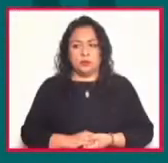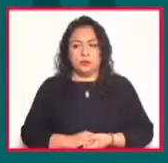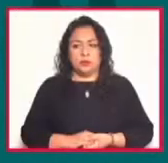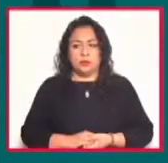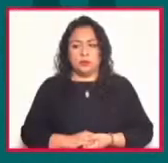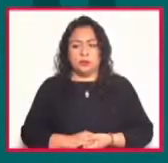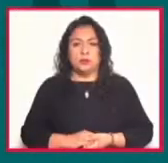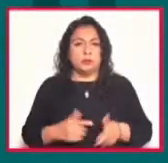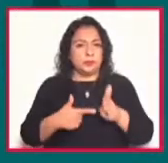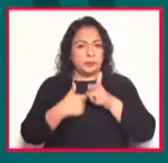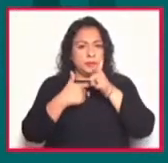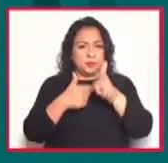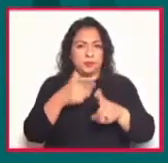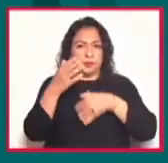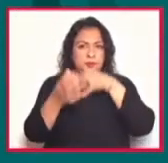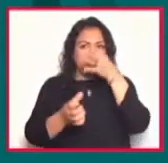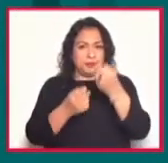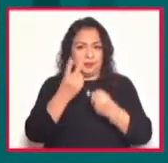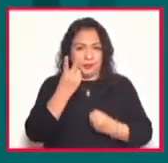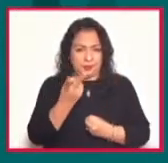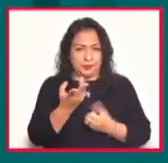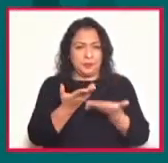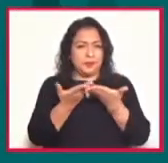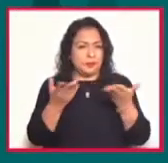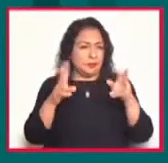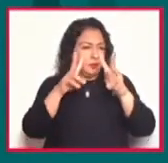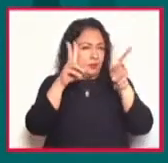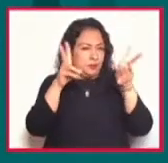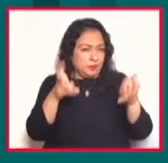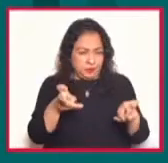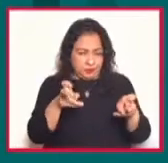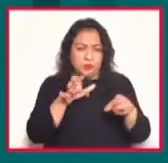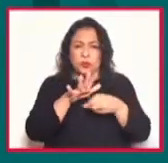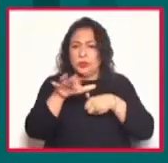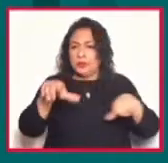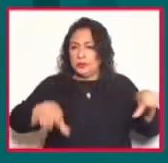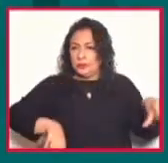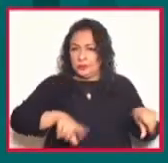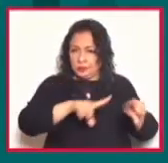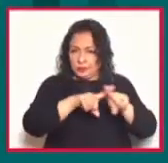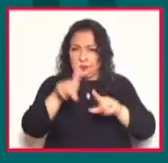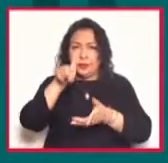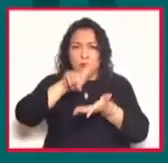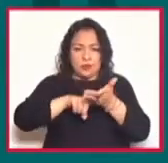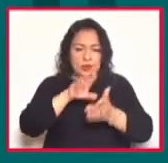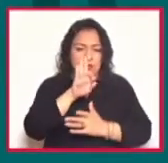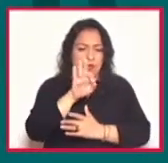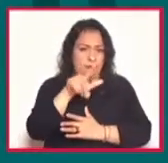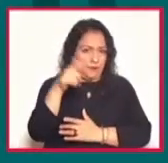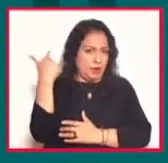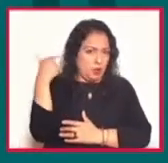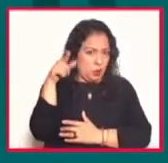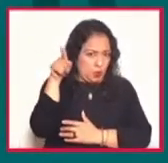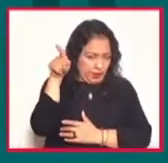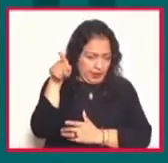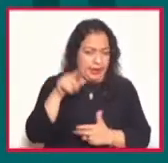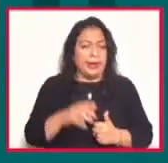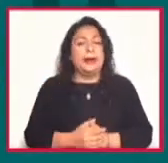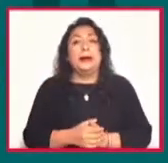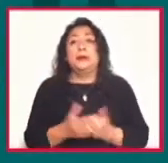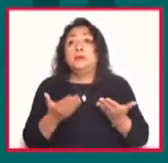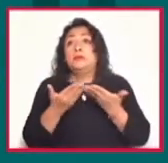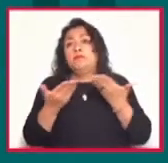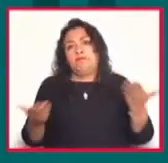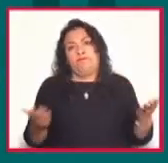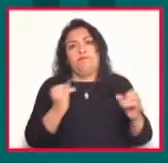Continuamos aquí en Noticias 22. Vamos a hablar de otras actividades que han ocurrido en la Feria Internacional del Libro en Guadalajara, en este formato